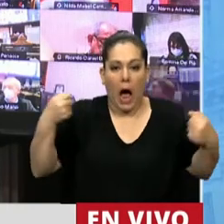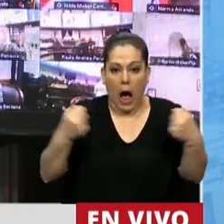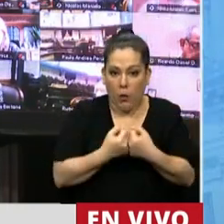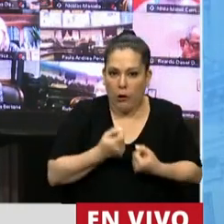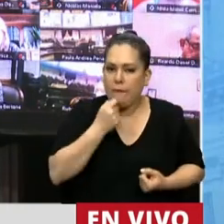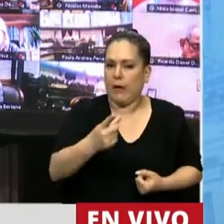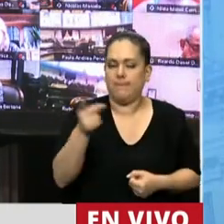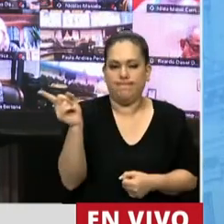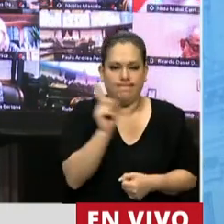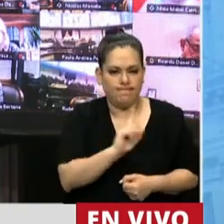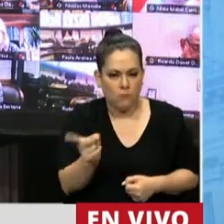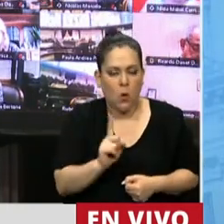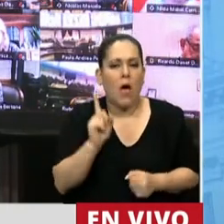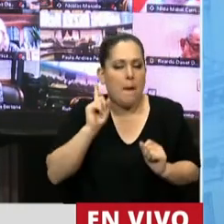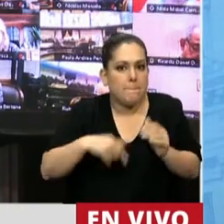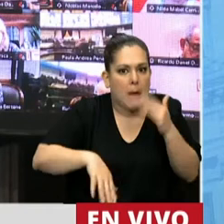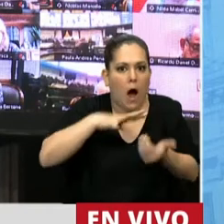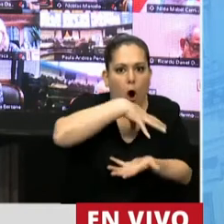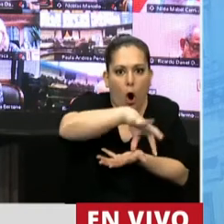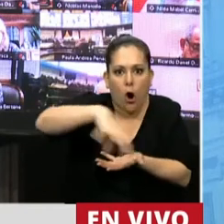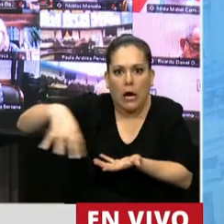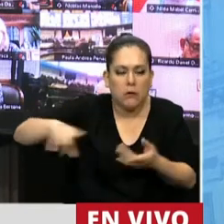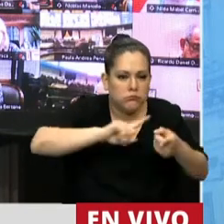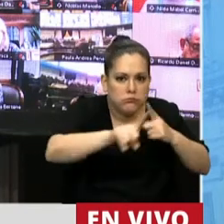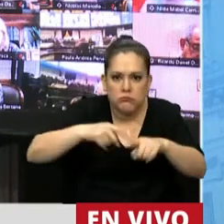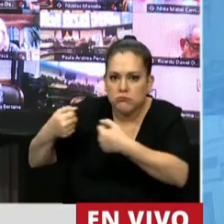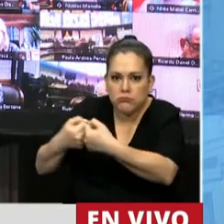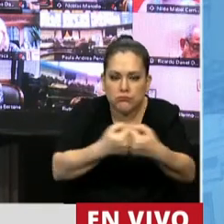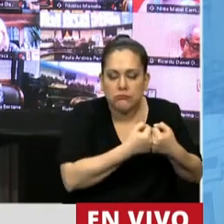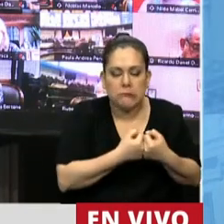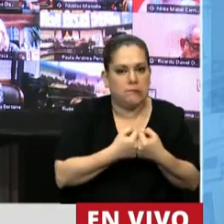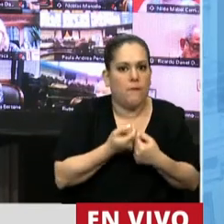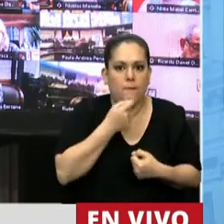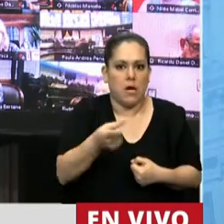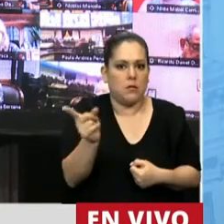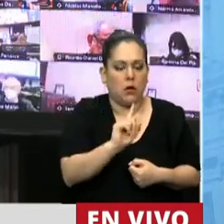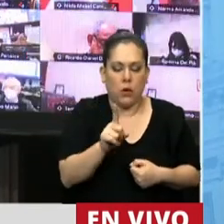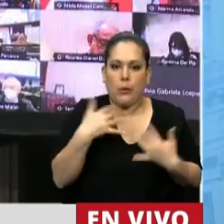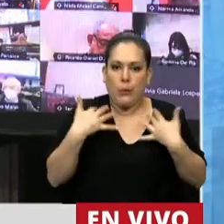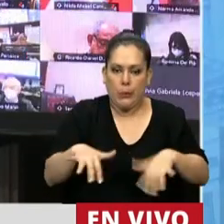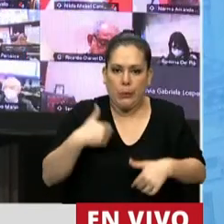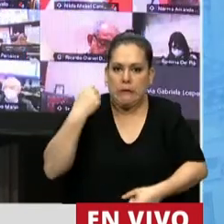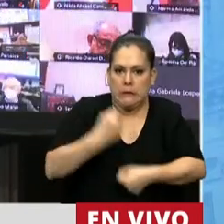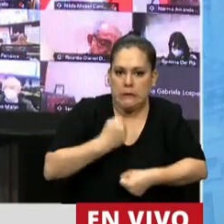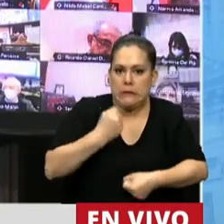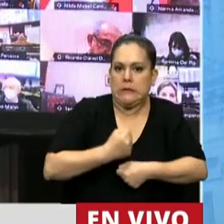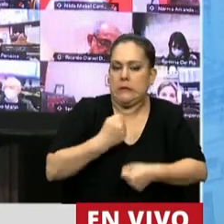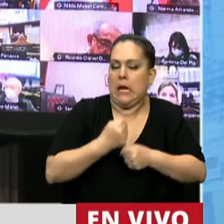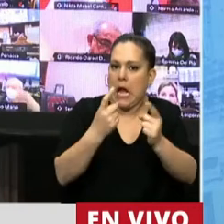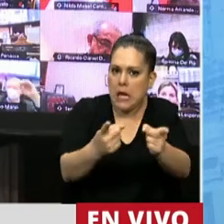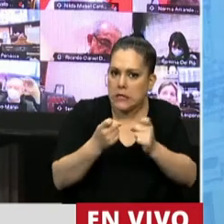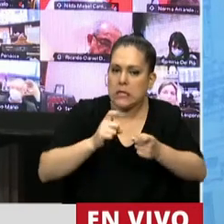organismos multilaterales y este en particular fue un acuerdo muy trabajoso, sin duda muy necesario, y por eso